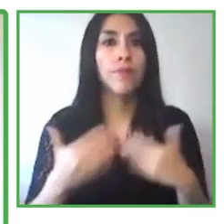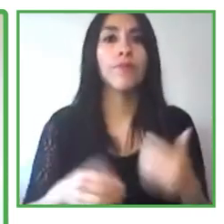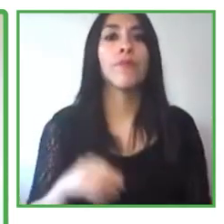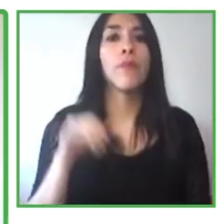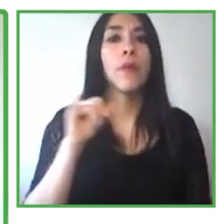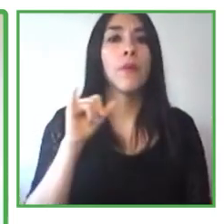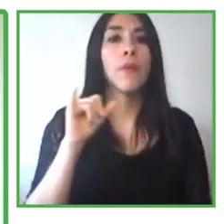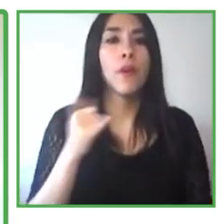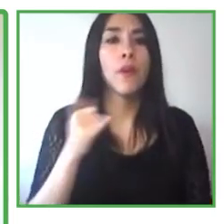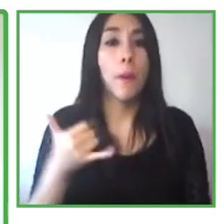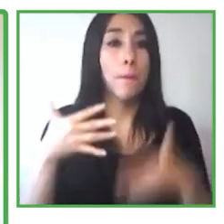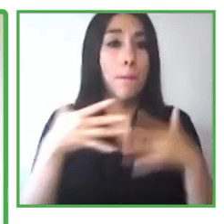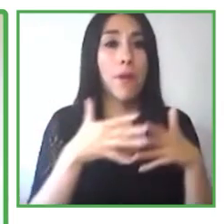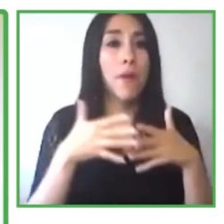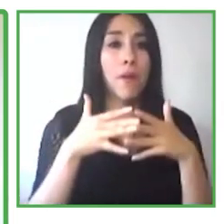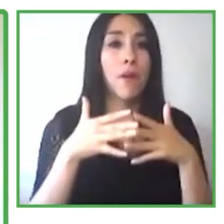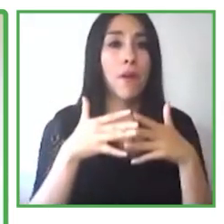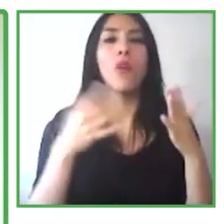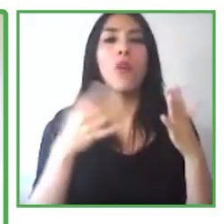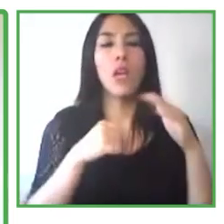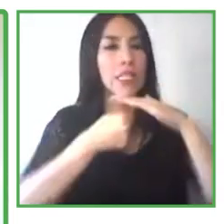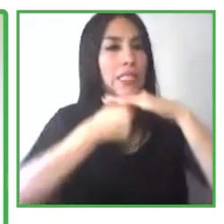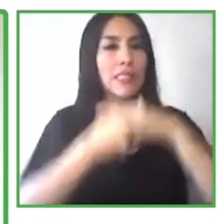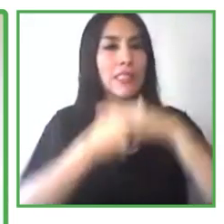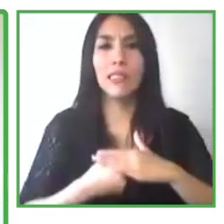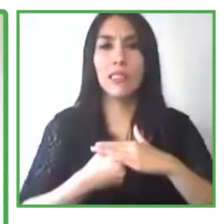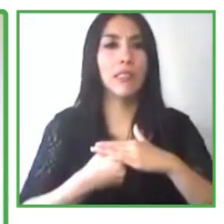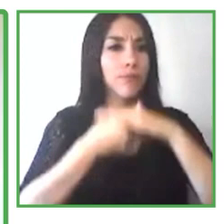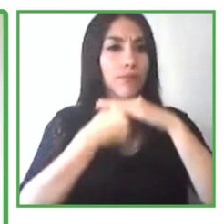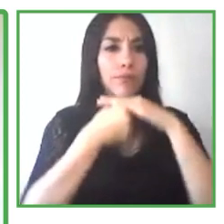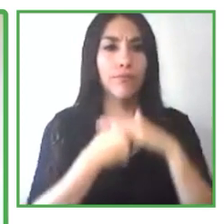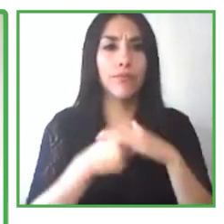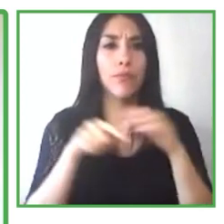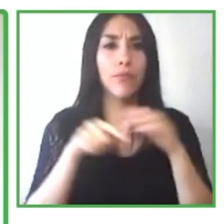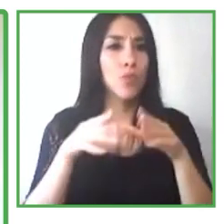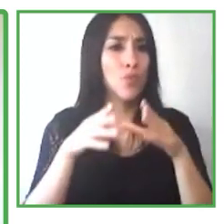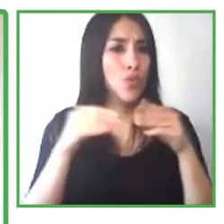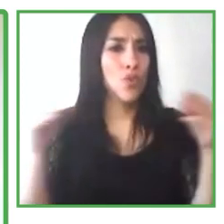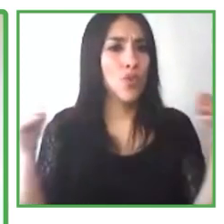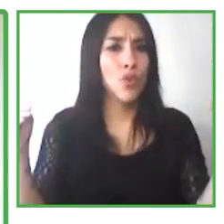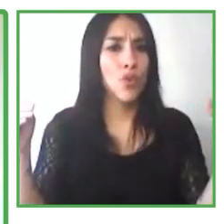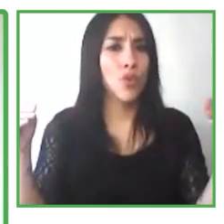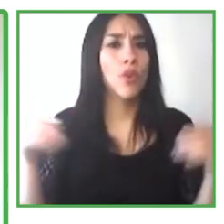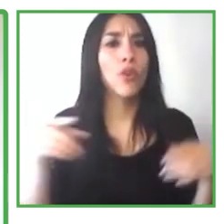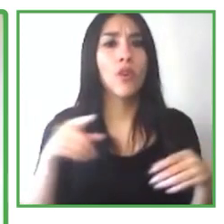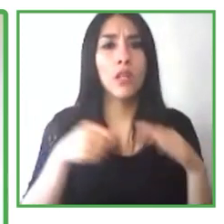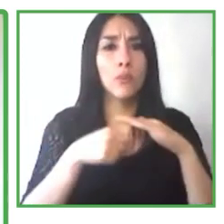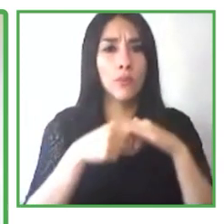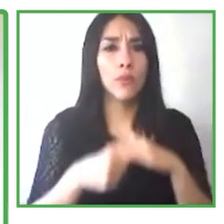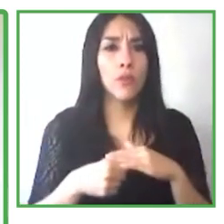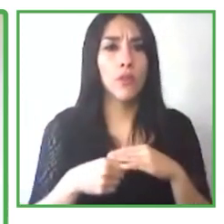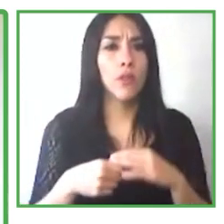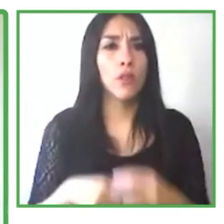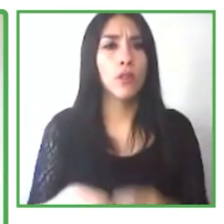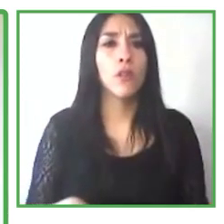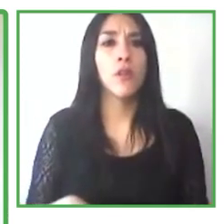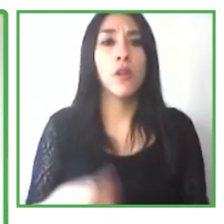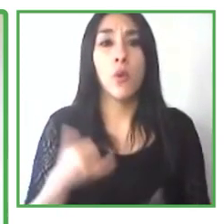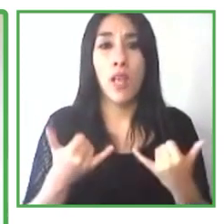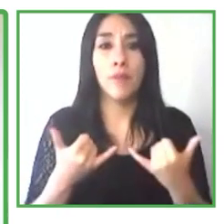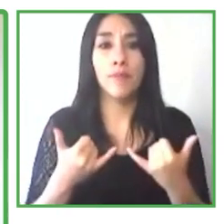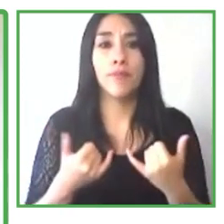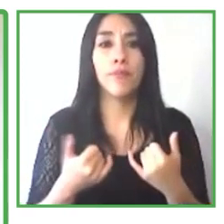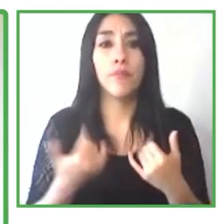interseccionalidad y también en la inclusión. Y hay mucho en el futuro para esto. Dentro de la estructura de las discapacidades de talento, sí,